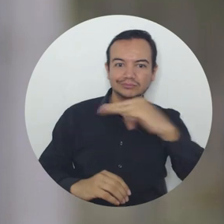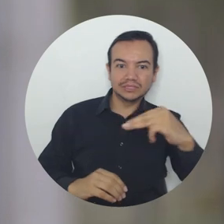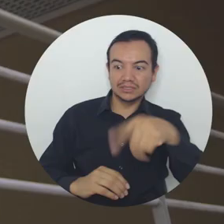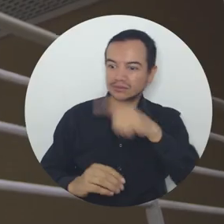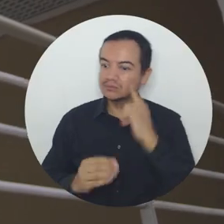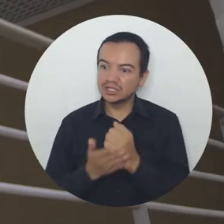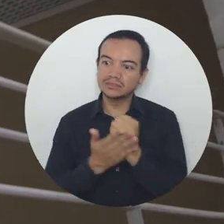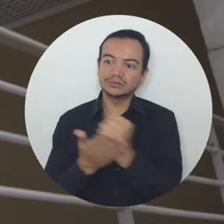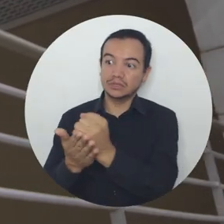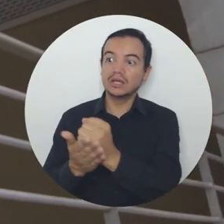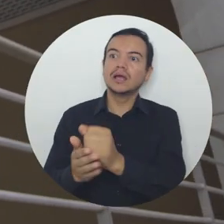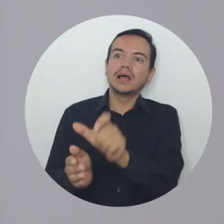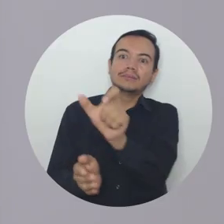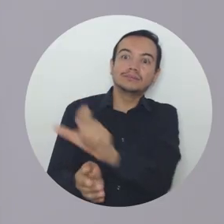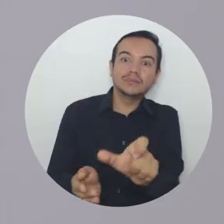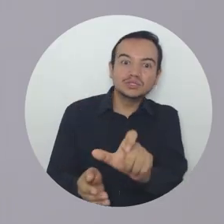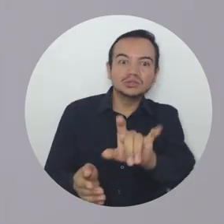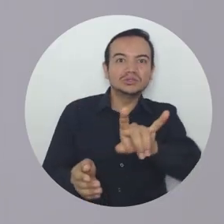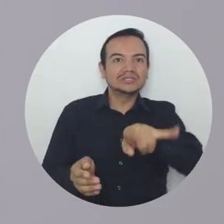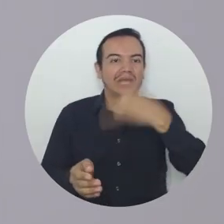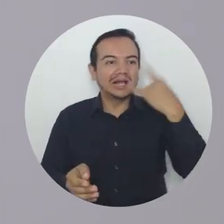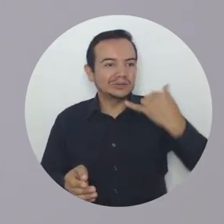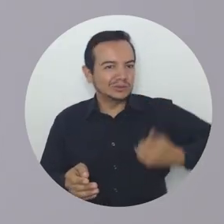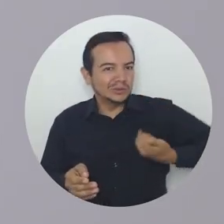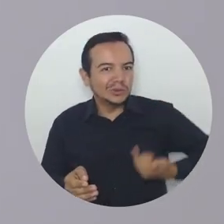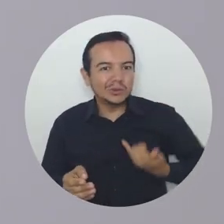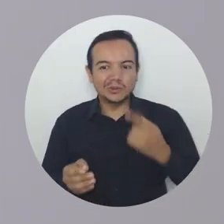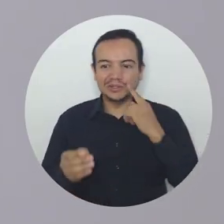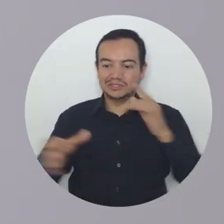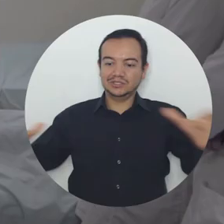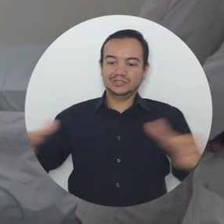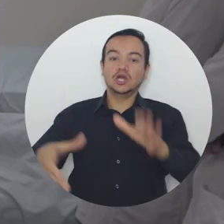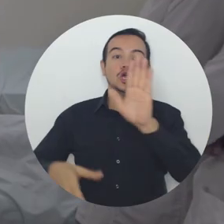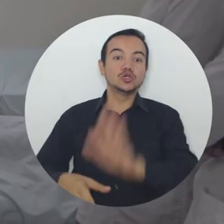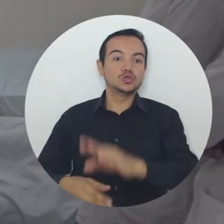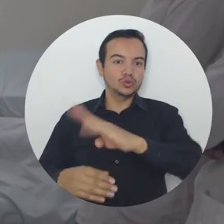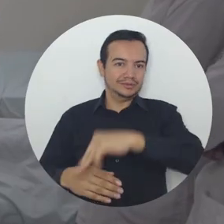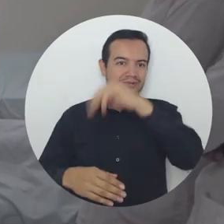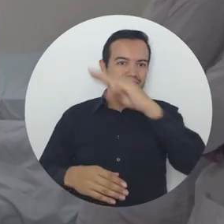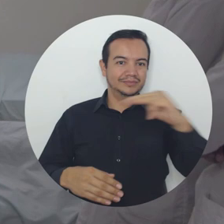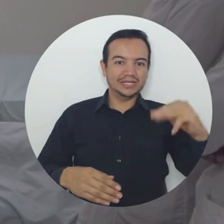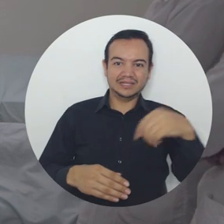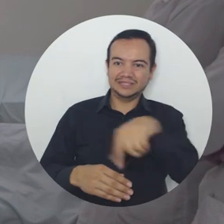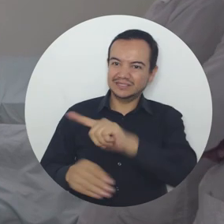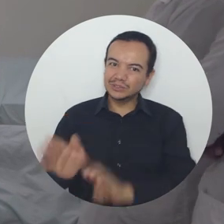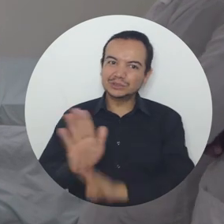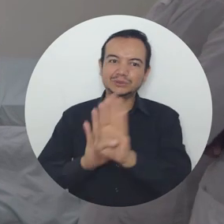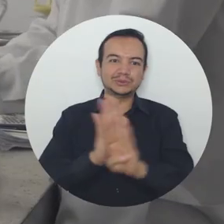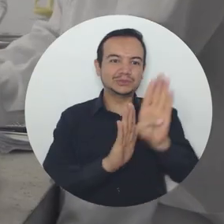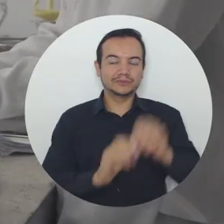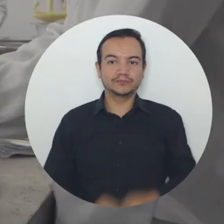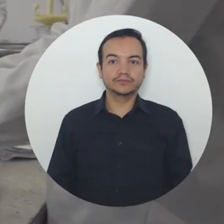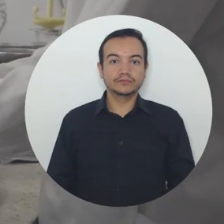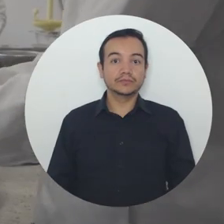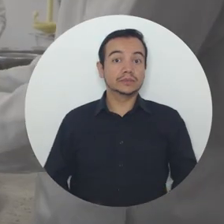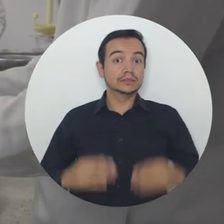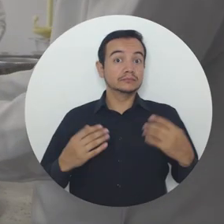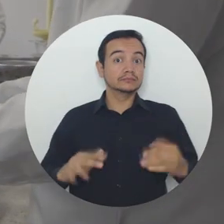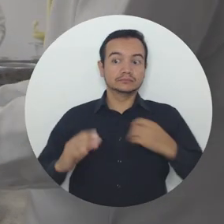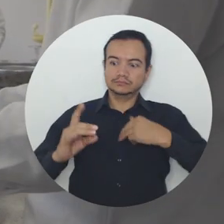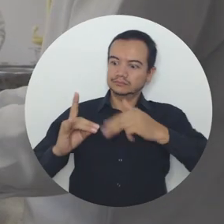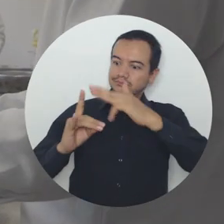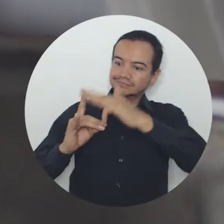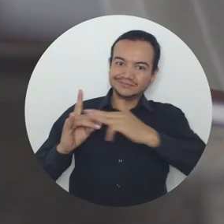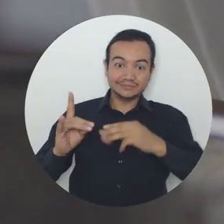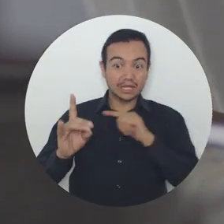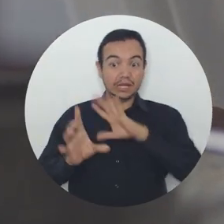programa siga dándole oportunidad a muchos jóvenes, a muchos, digamos, magdaleneses. Talento Magdalena ha sido